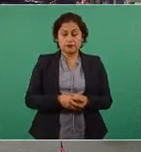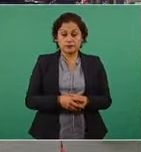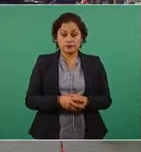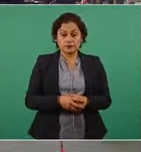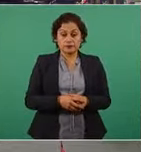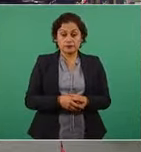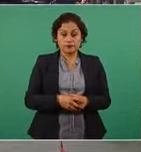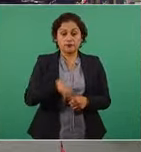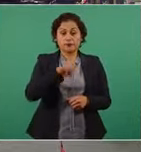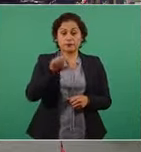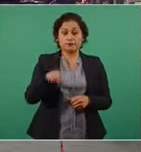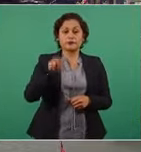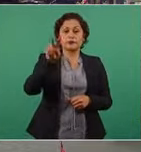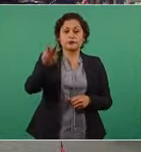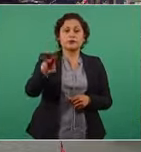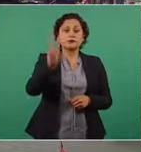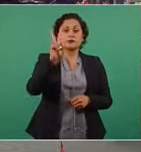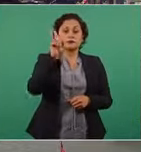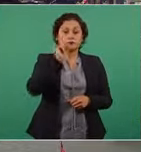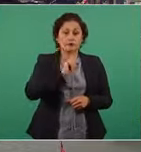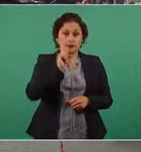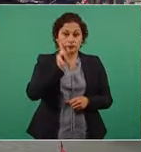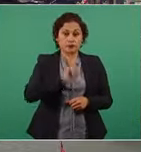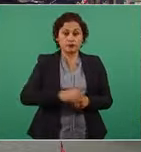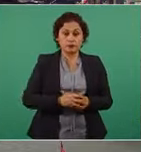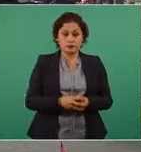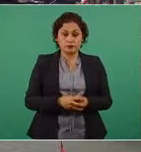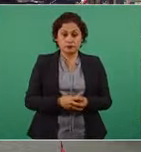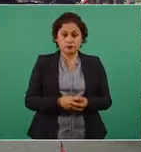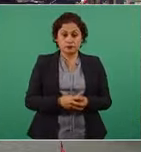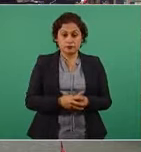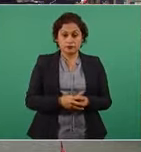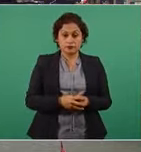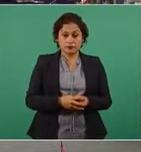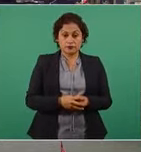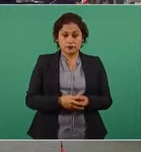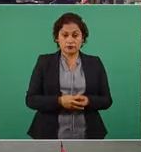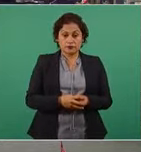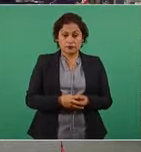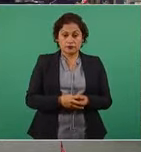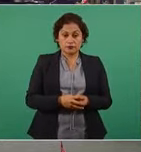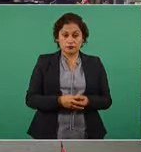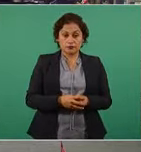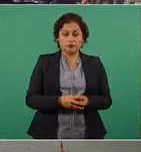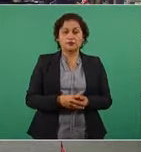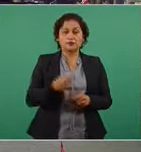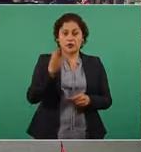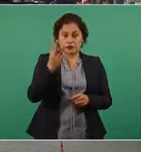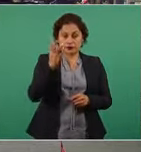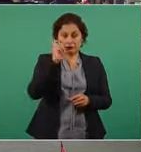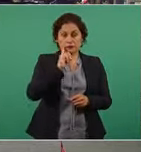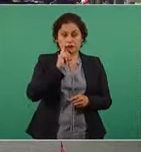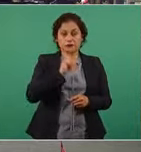y luego dos compañeras, una, otra y otra, tres.